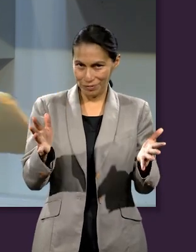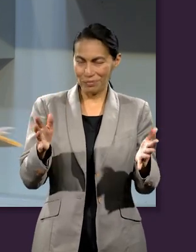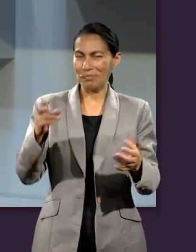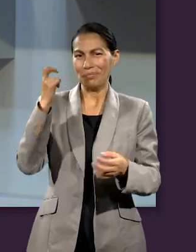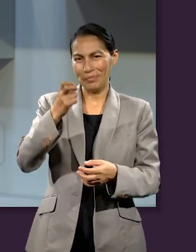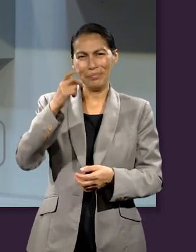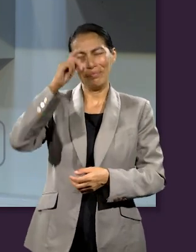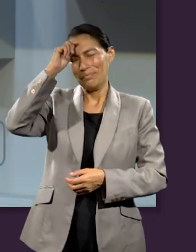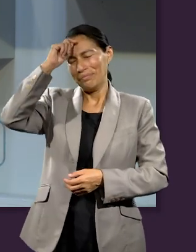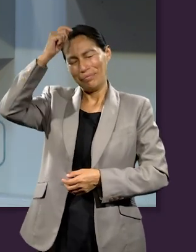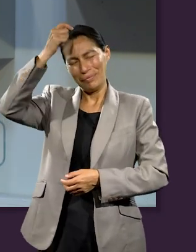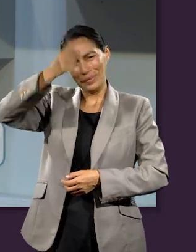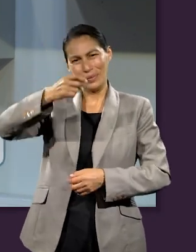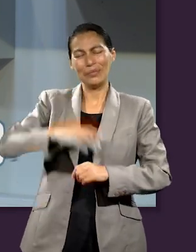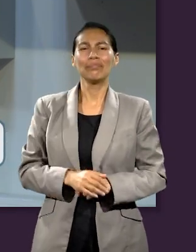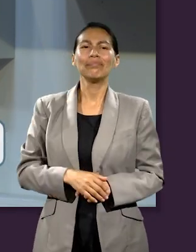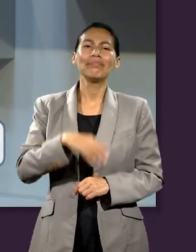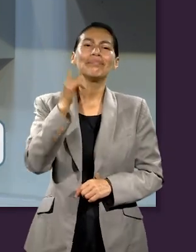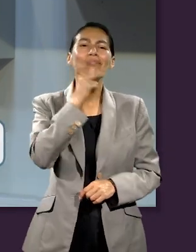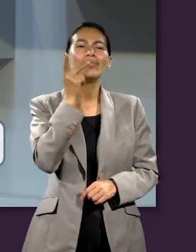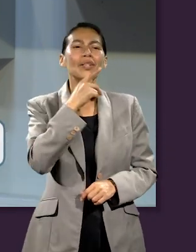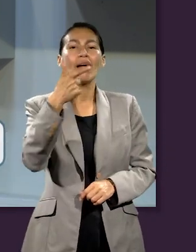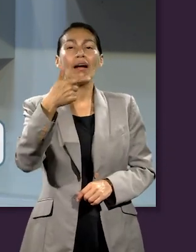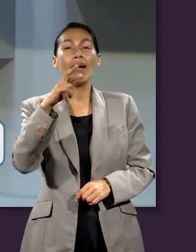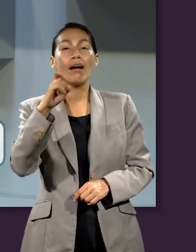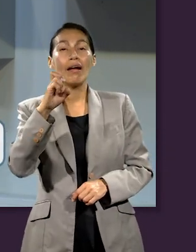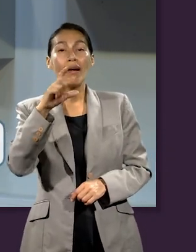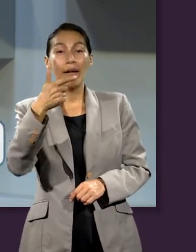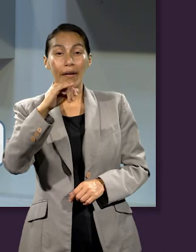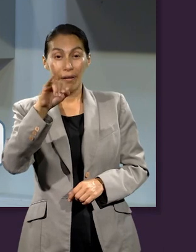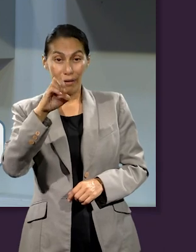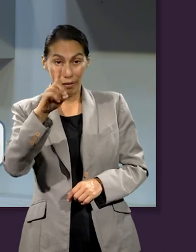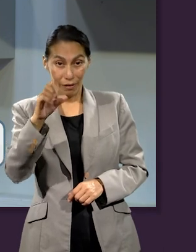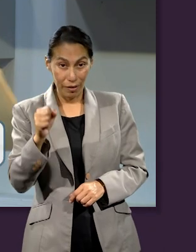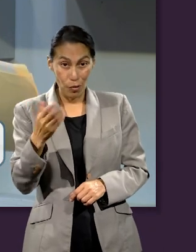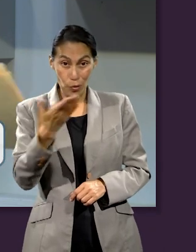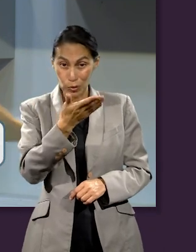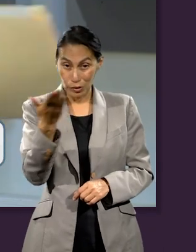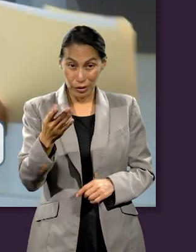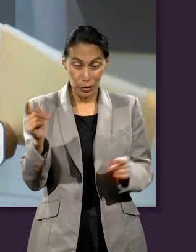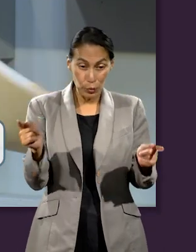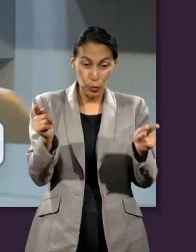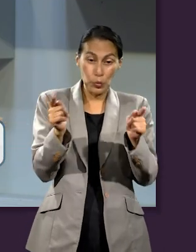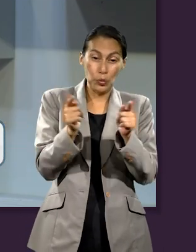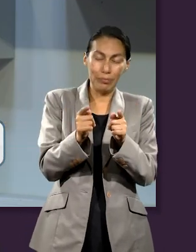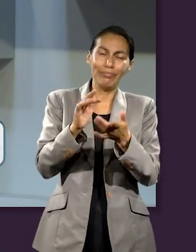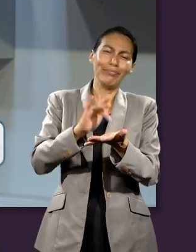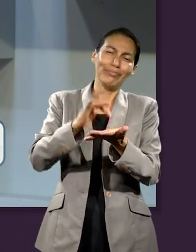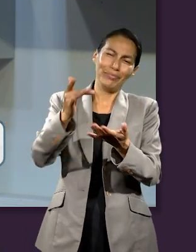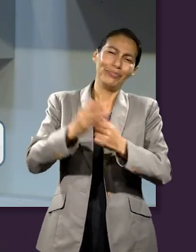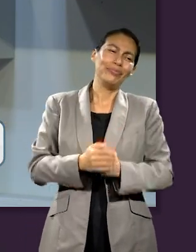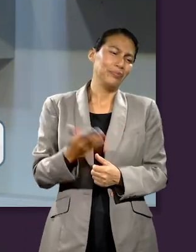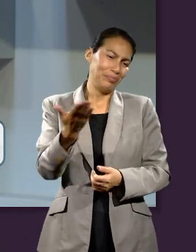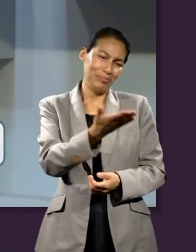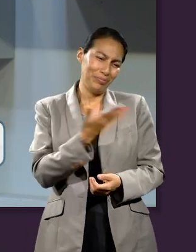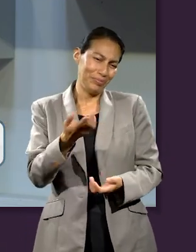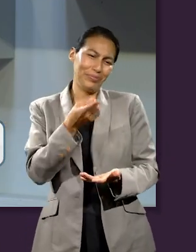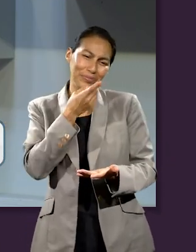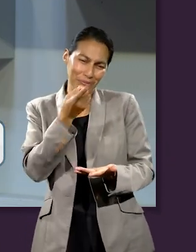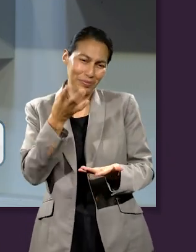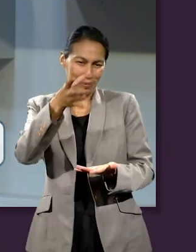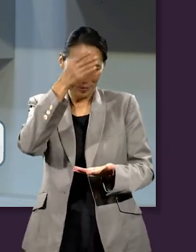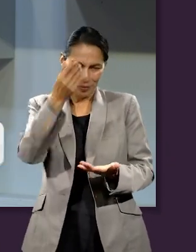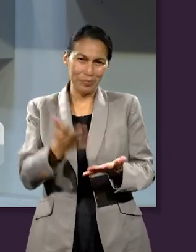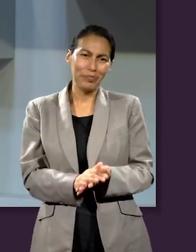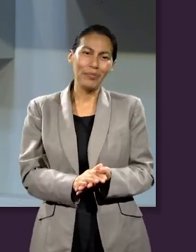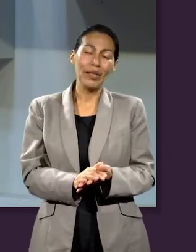Definitivamente, ¡qué bendición, pastor Grajeda! Realmente ha hecho un resumen de lo que hasta aquí los muchachos han discutido y lo que seguramente